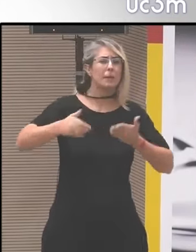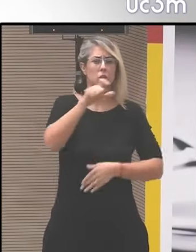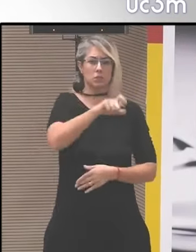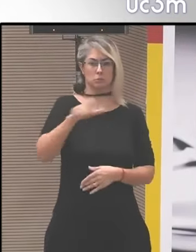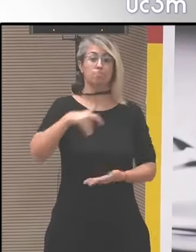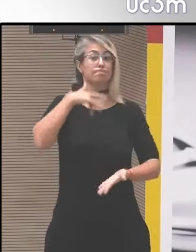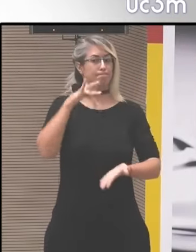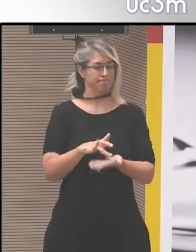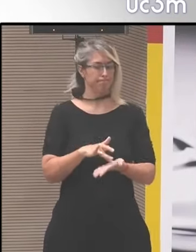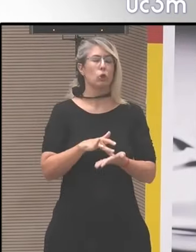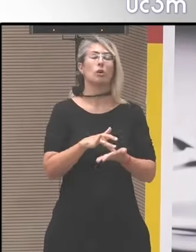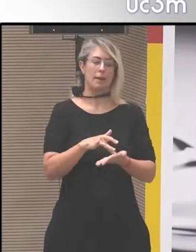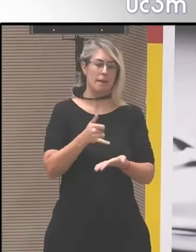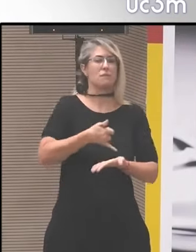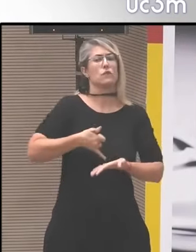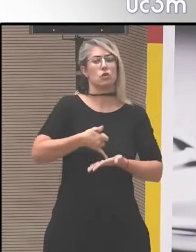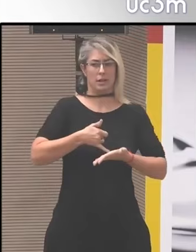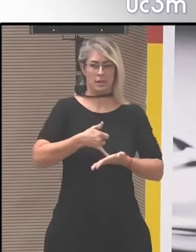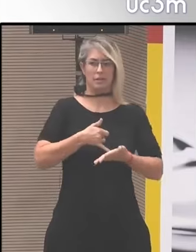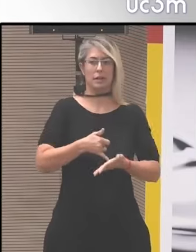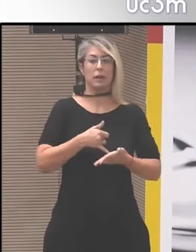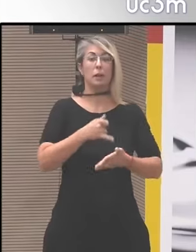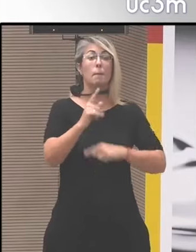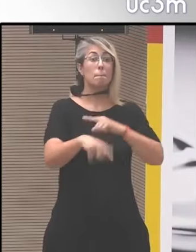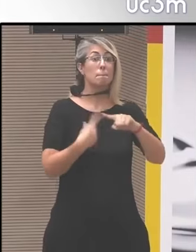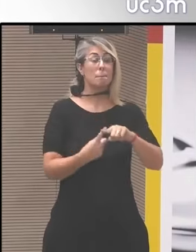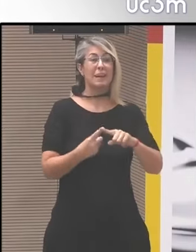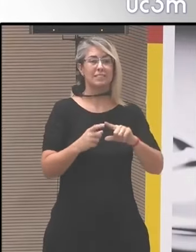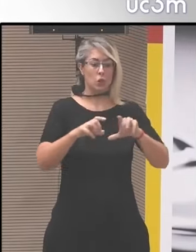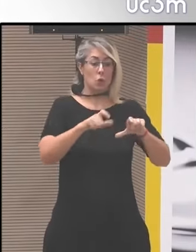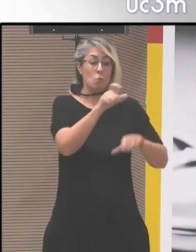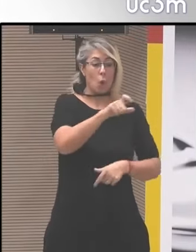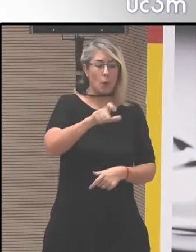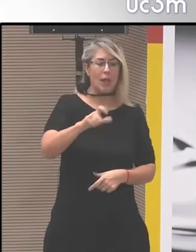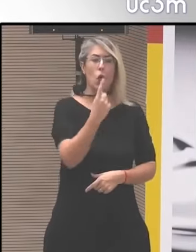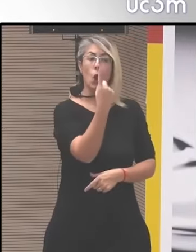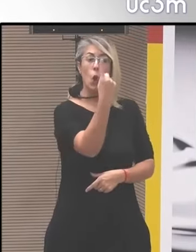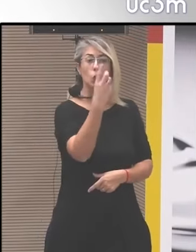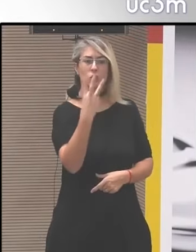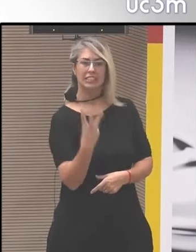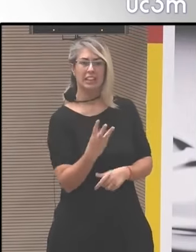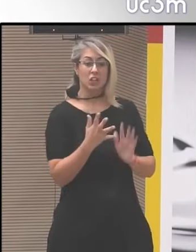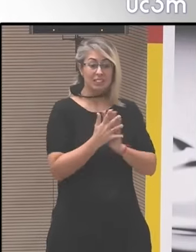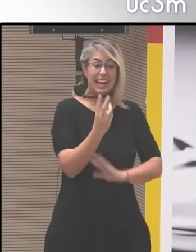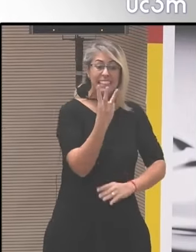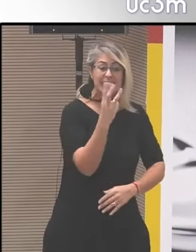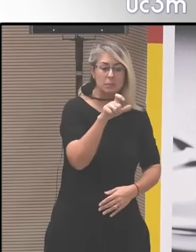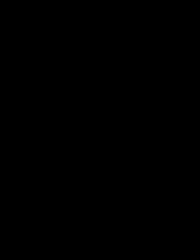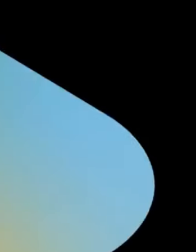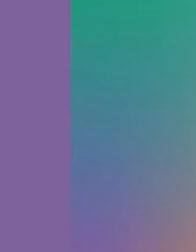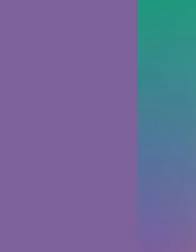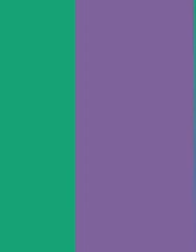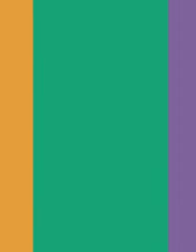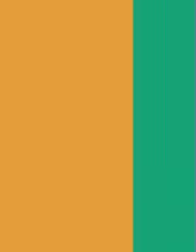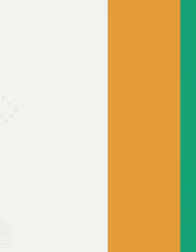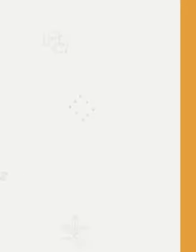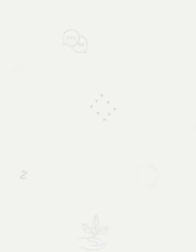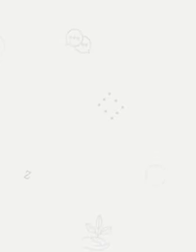en situación de vulnerabilidad y un tercio de la población una de cada tres personas son pobres